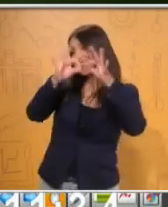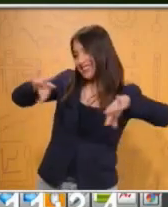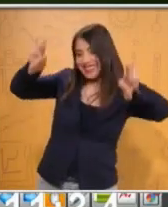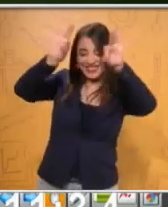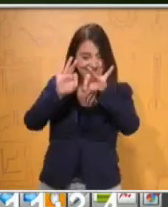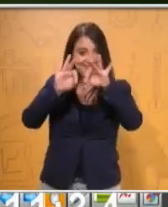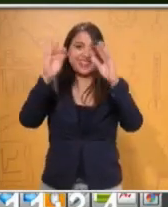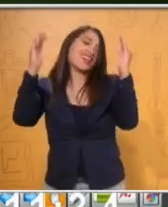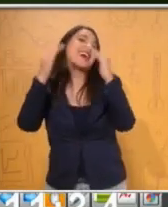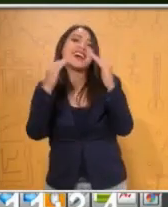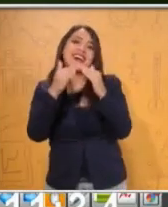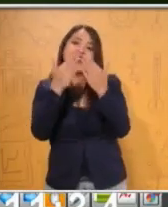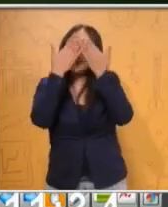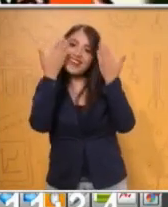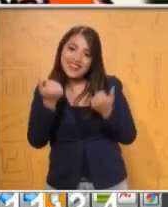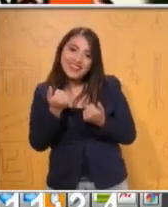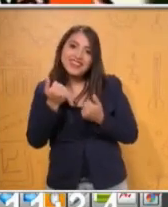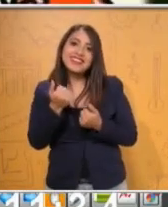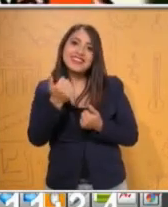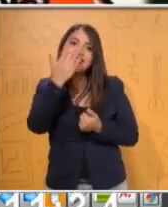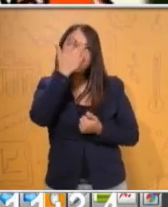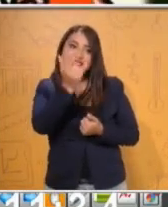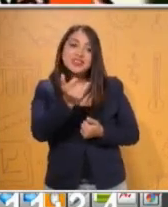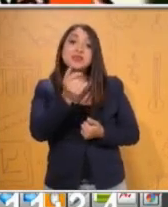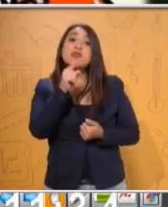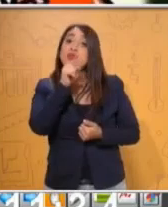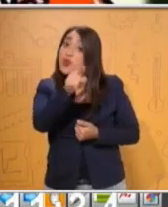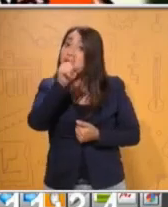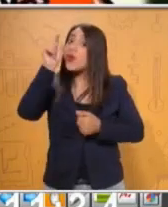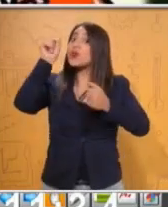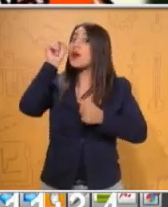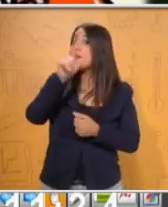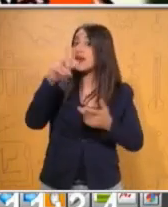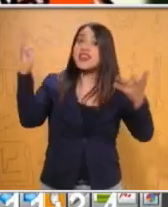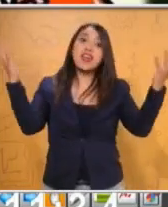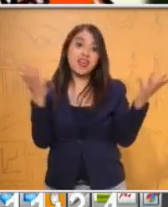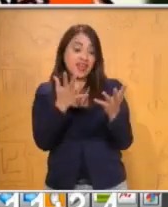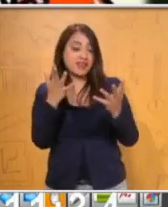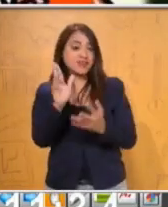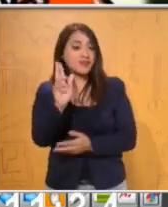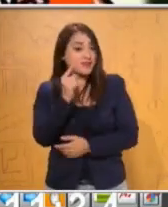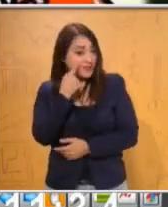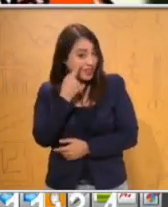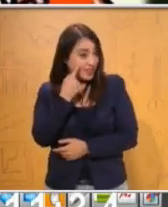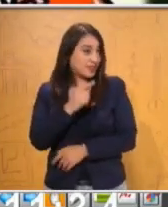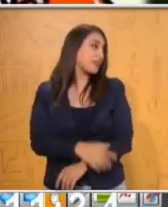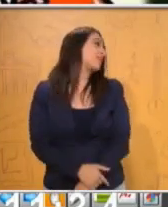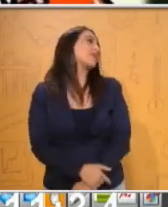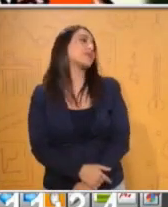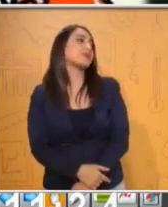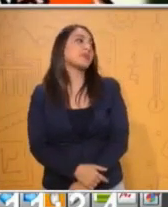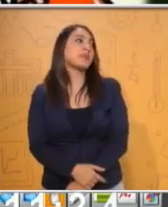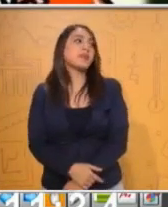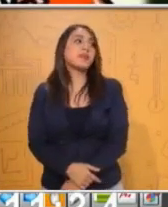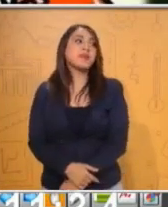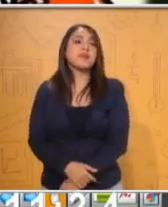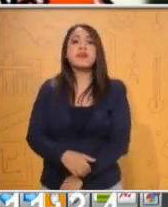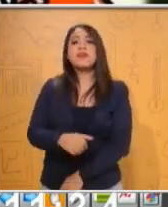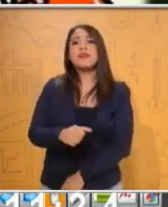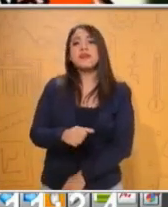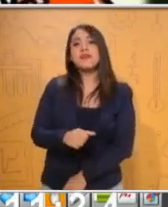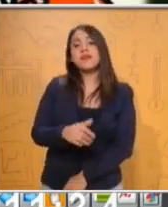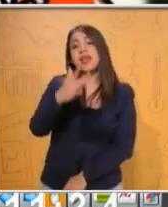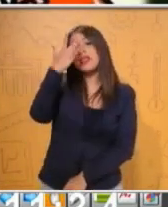también realices el reto que se te va a poner, ¿ok? Recordando que las adivinanzas